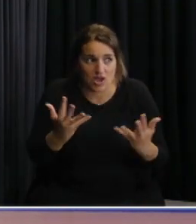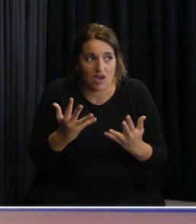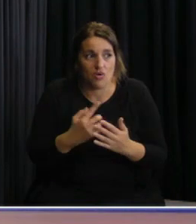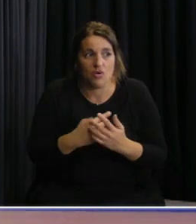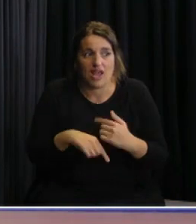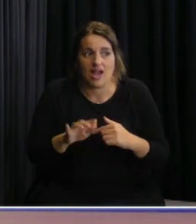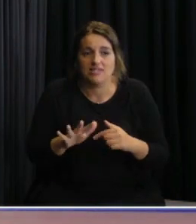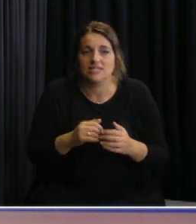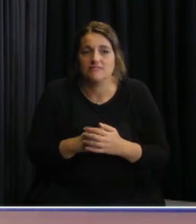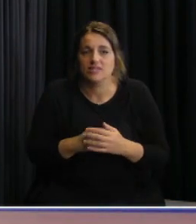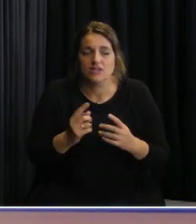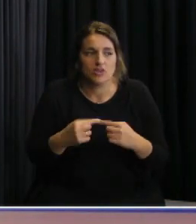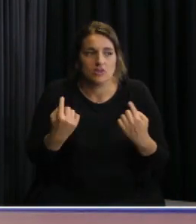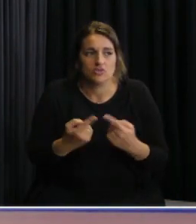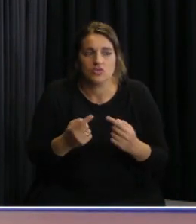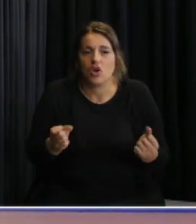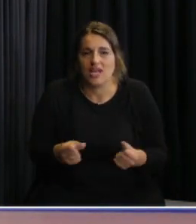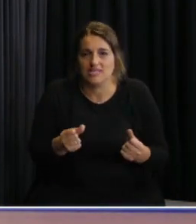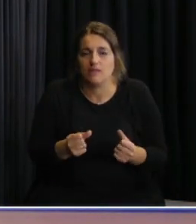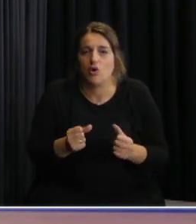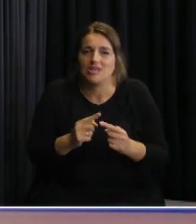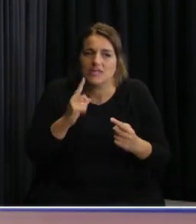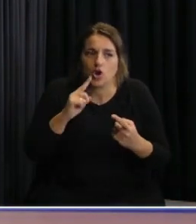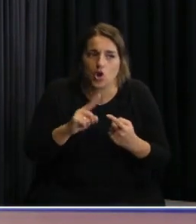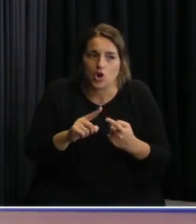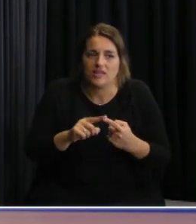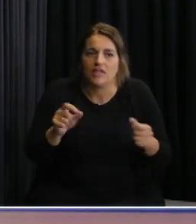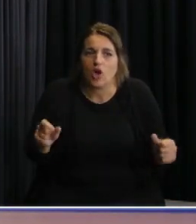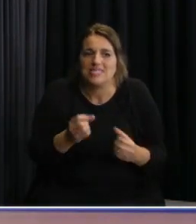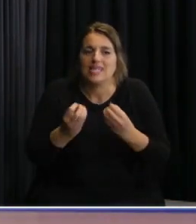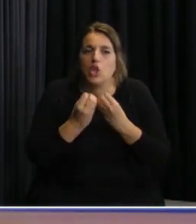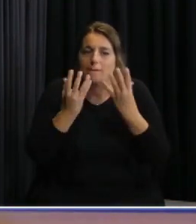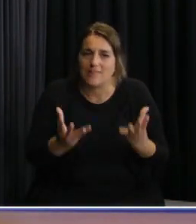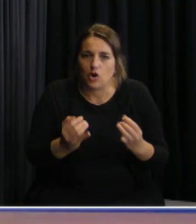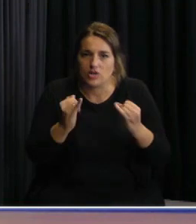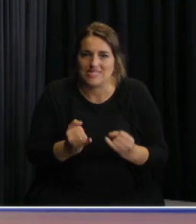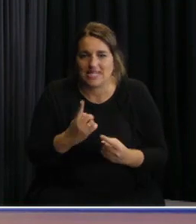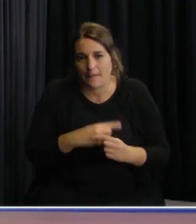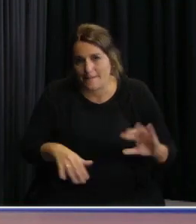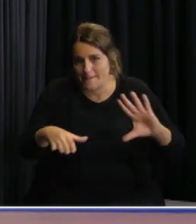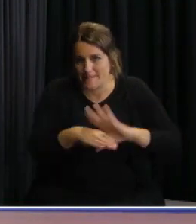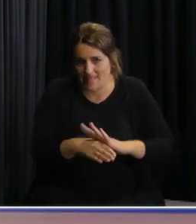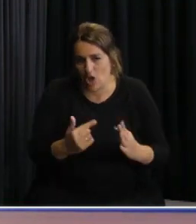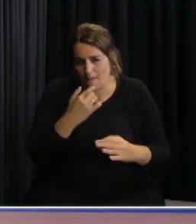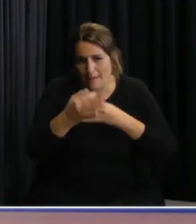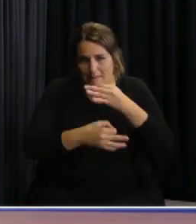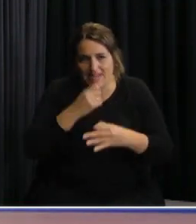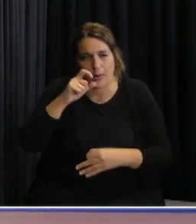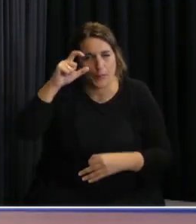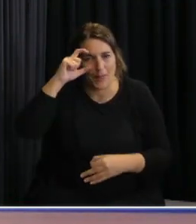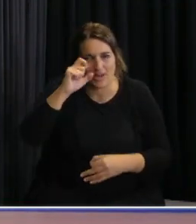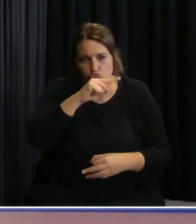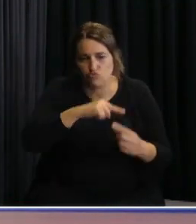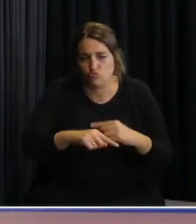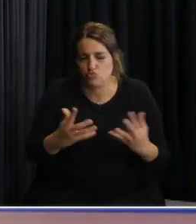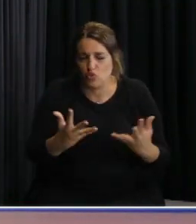y lo que estamos haciendo es coordinando mucho mejor el Mides que ahora le doy la palabra al Ministro Bartol sobre todo